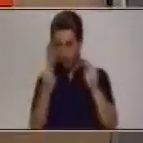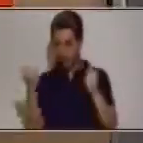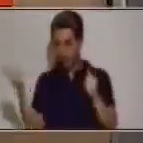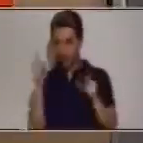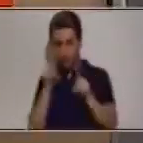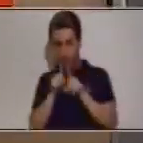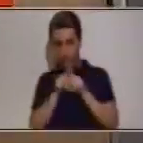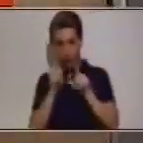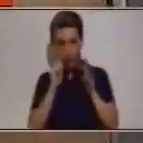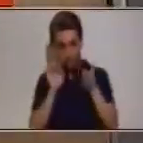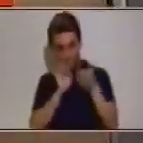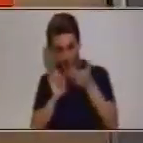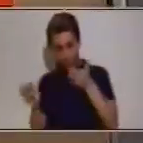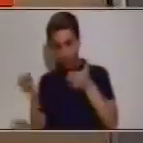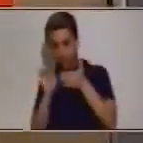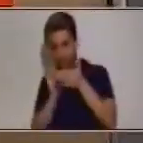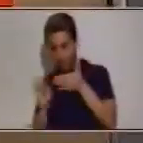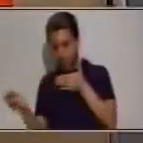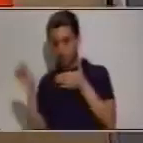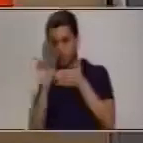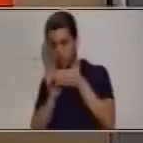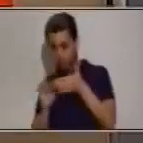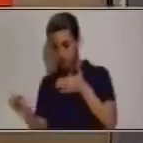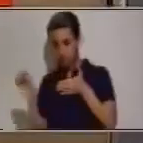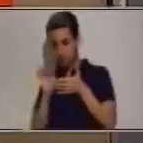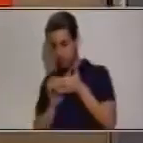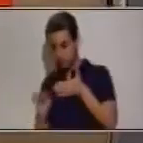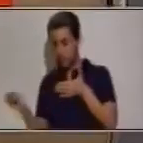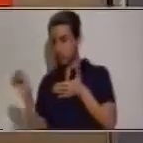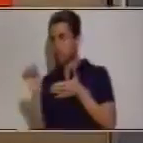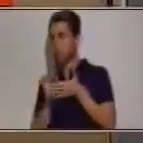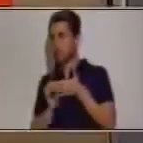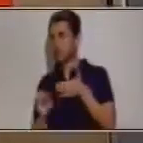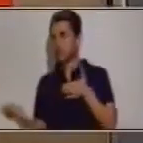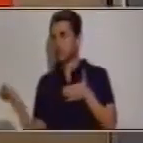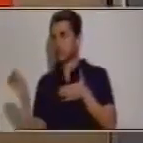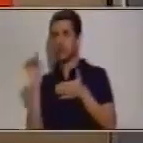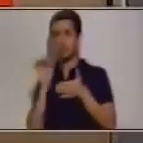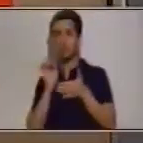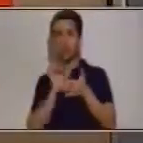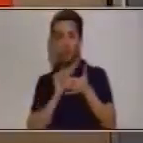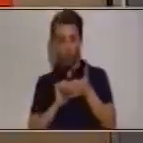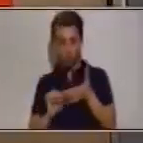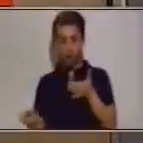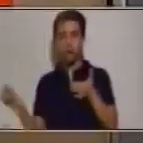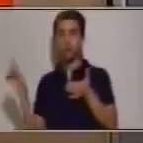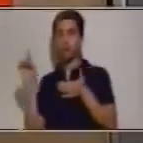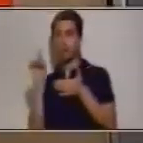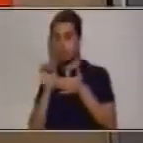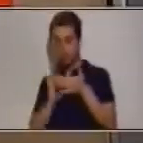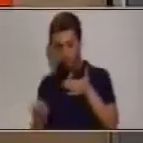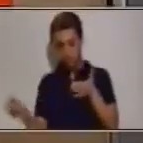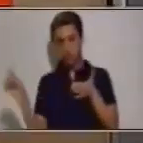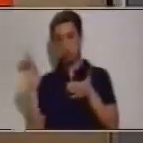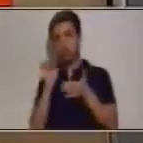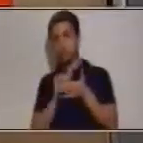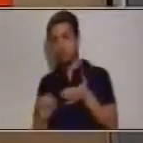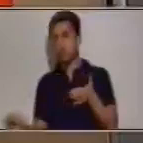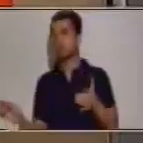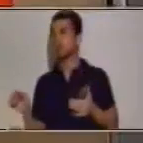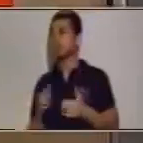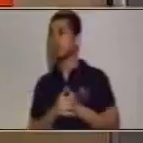ayudas y dice uno, dos, tres, cuatro,